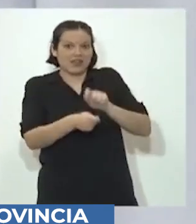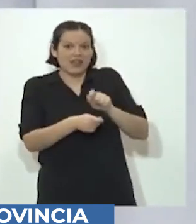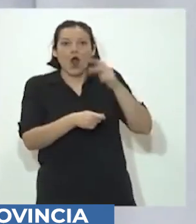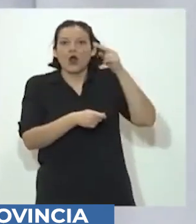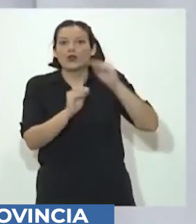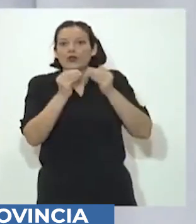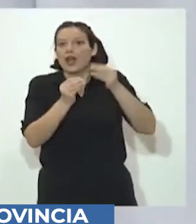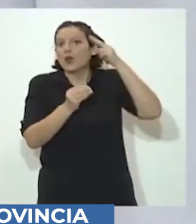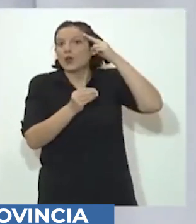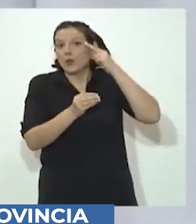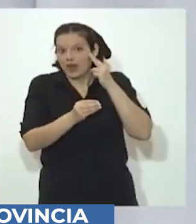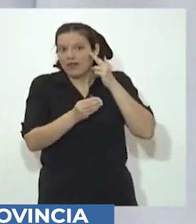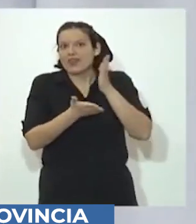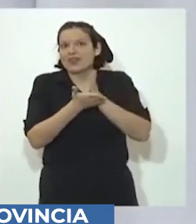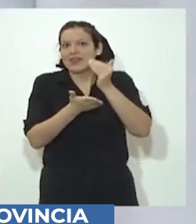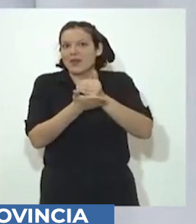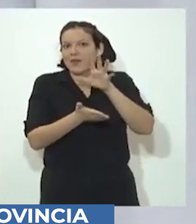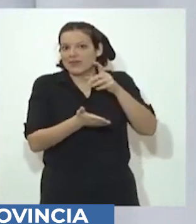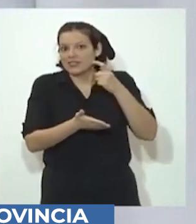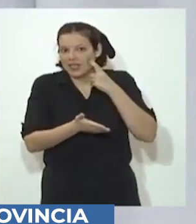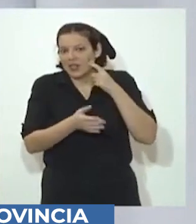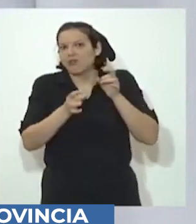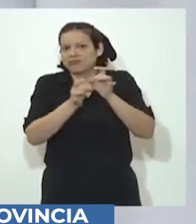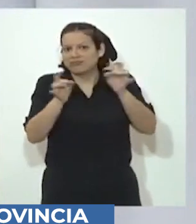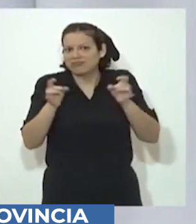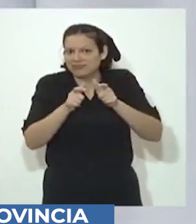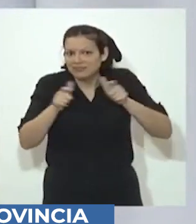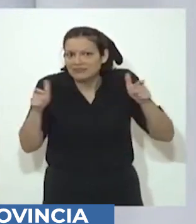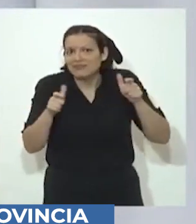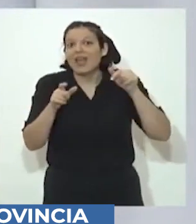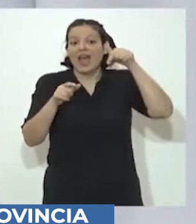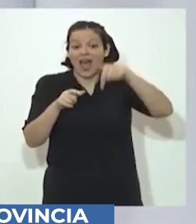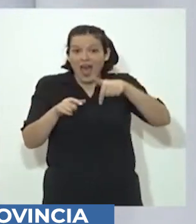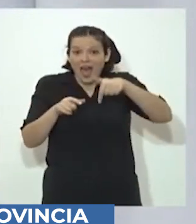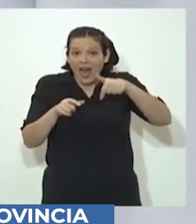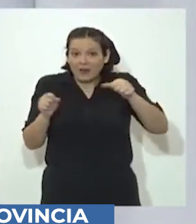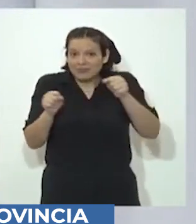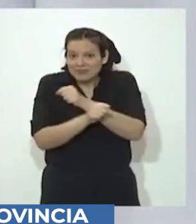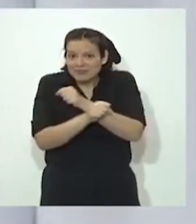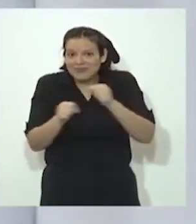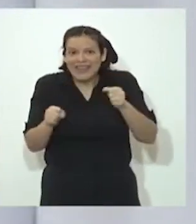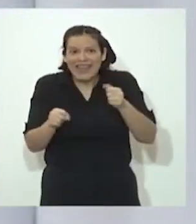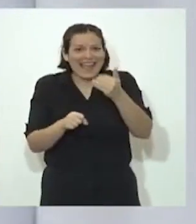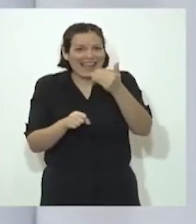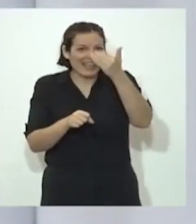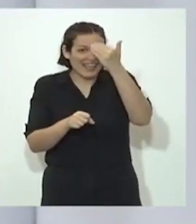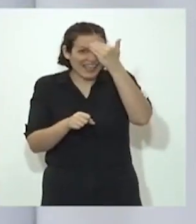decíamos recién tenemos 15 departamentos en los cuales la transmisión ha aumentado considerablemente.